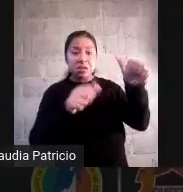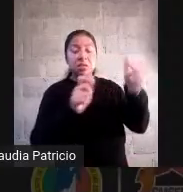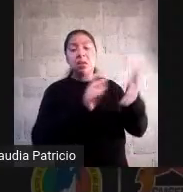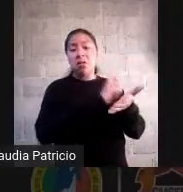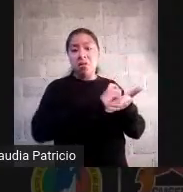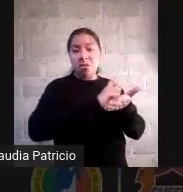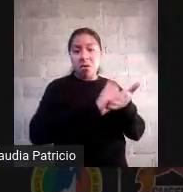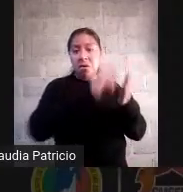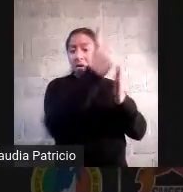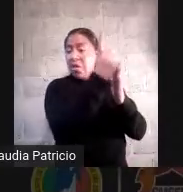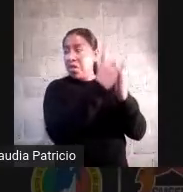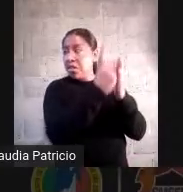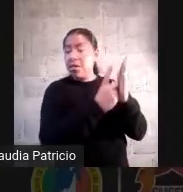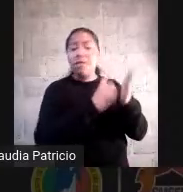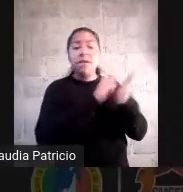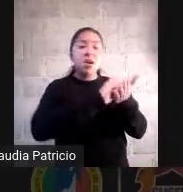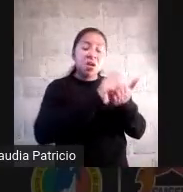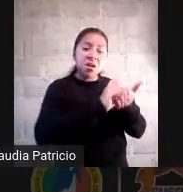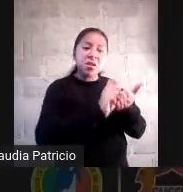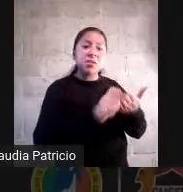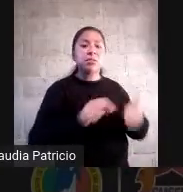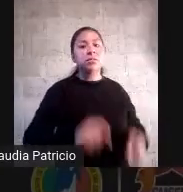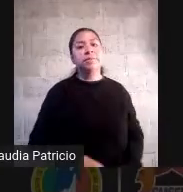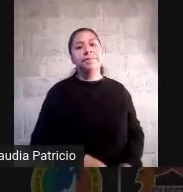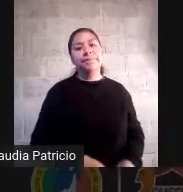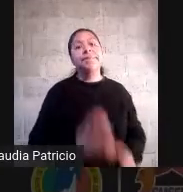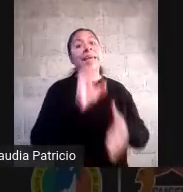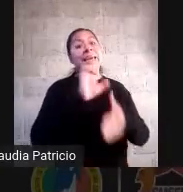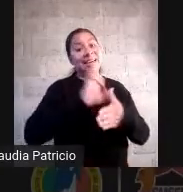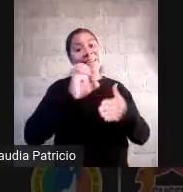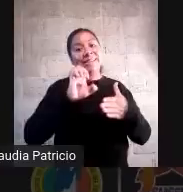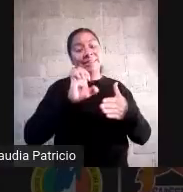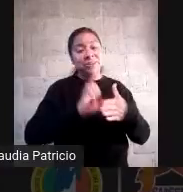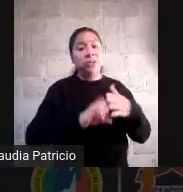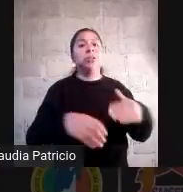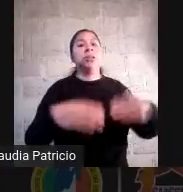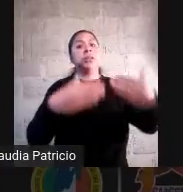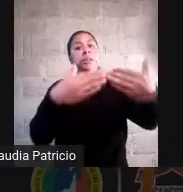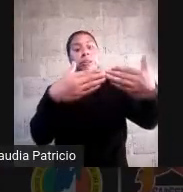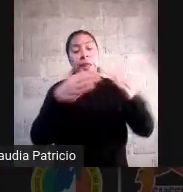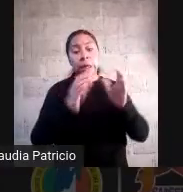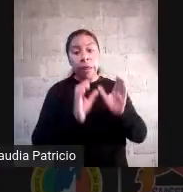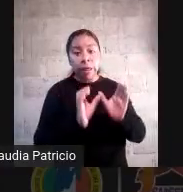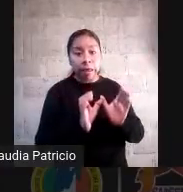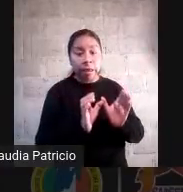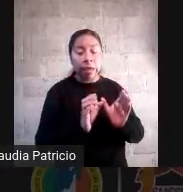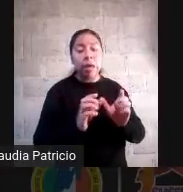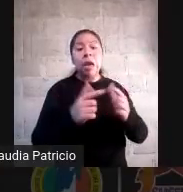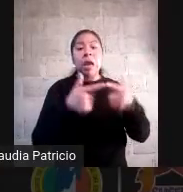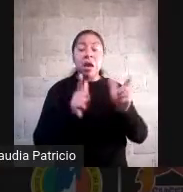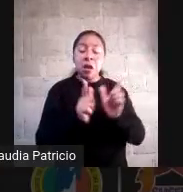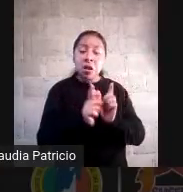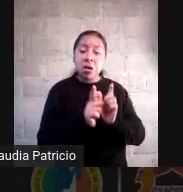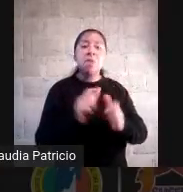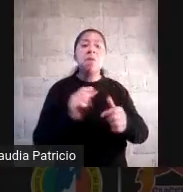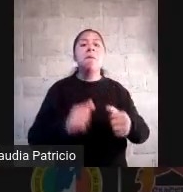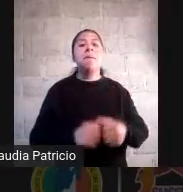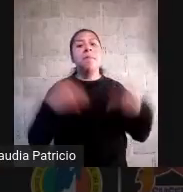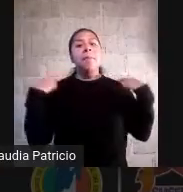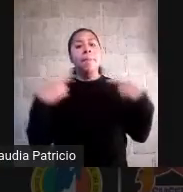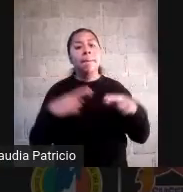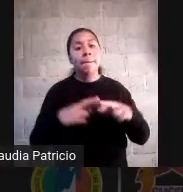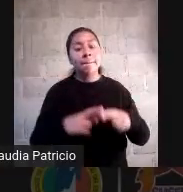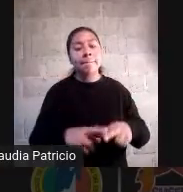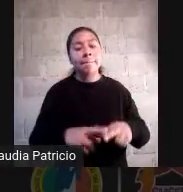y entonces el colectivo o la comisión encargada abre esa urna y va categorizando esos